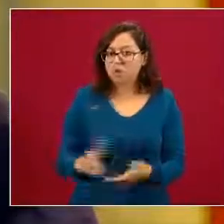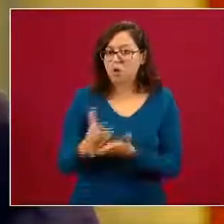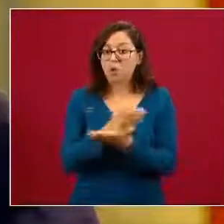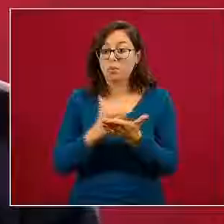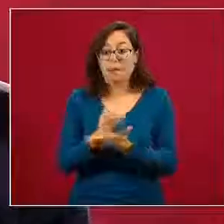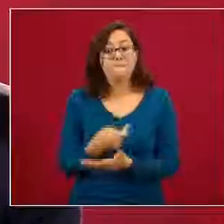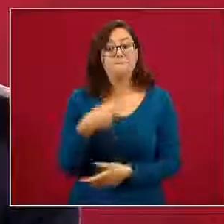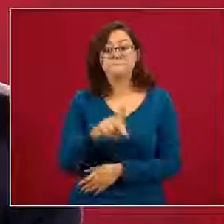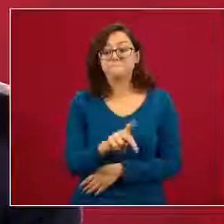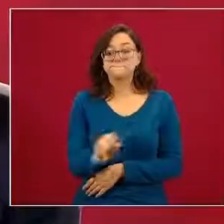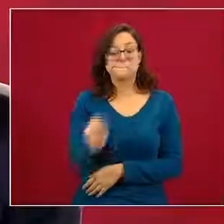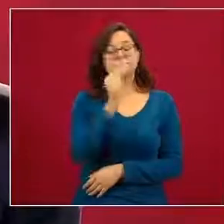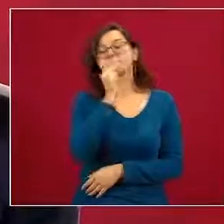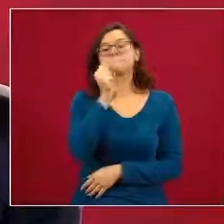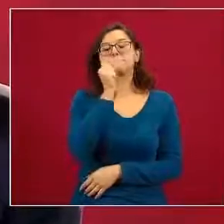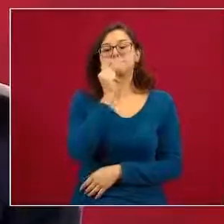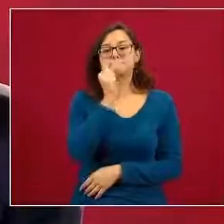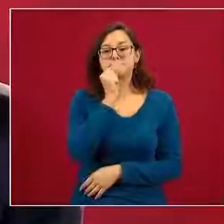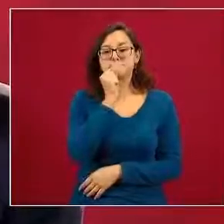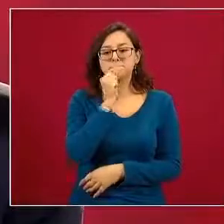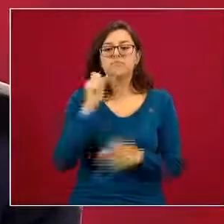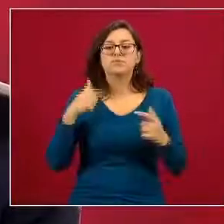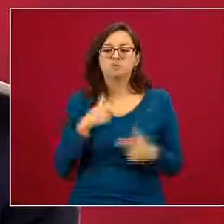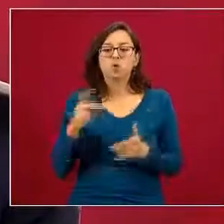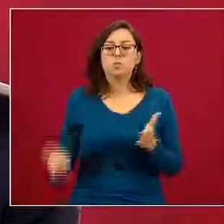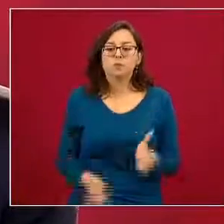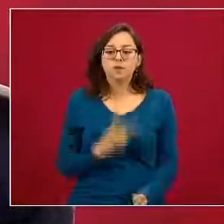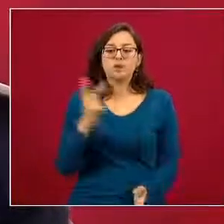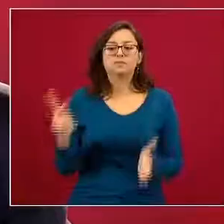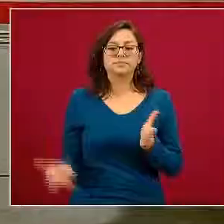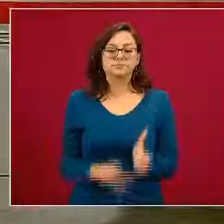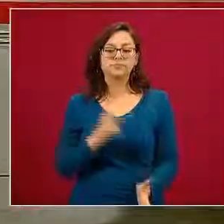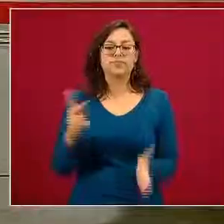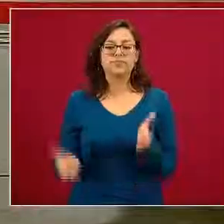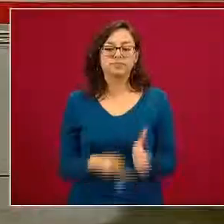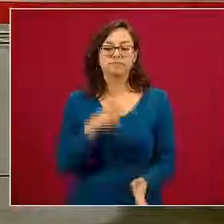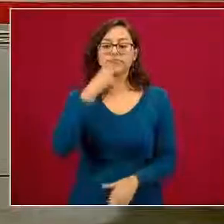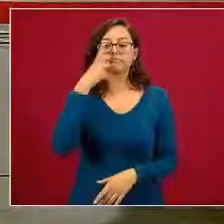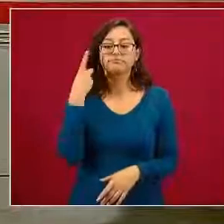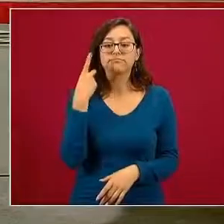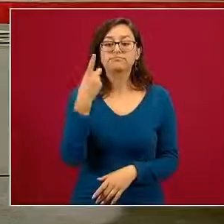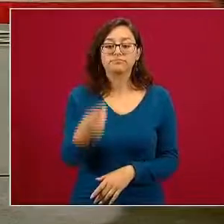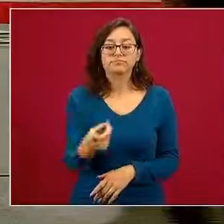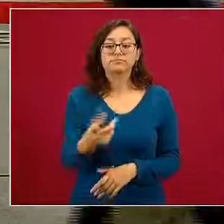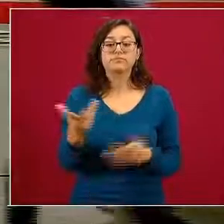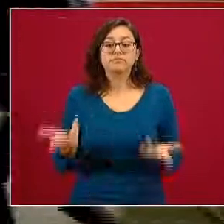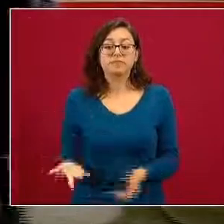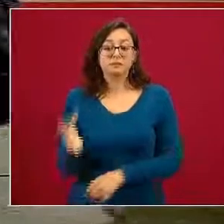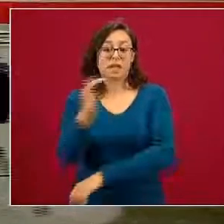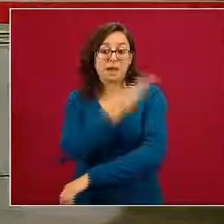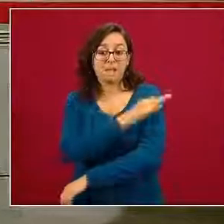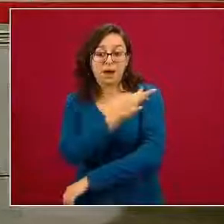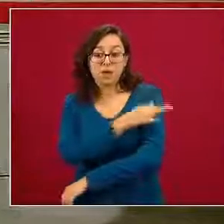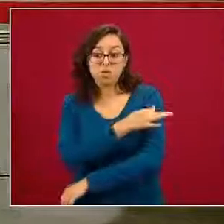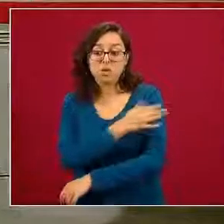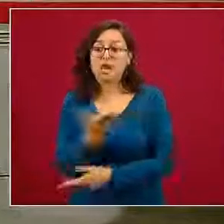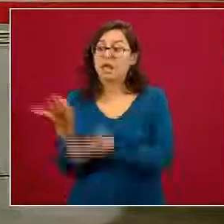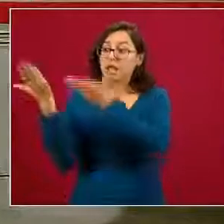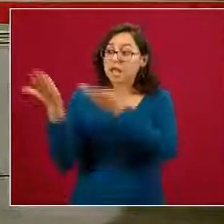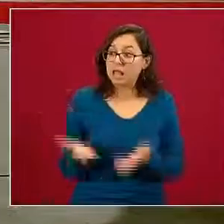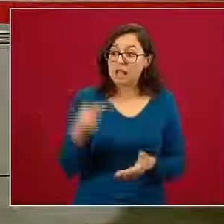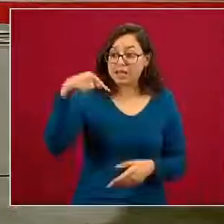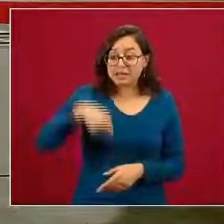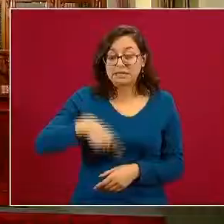vísperas como he señalado repetidas ocasiones y lo vuelvo a decir cualquier vacuna que se utilice en México